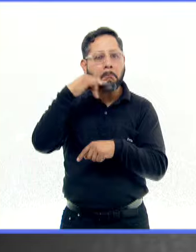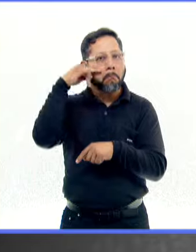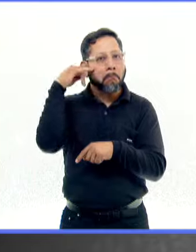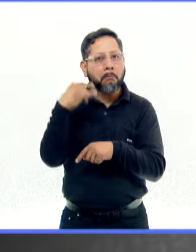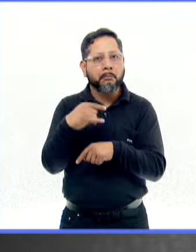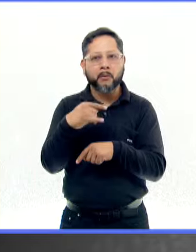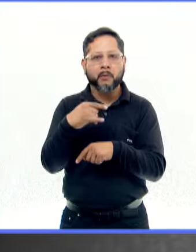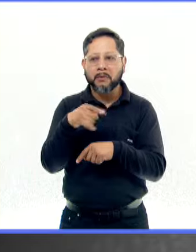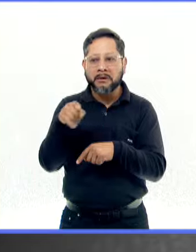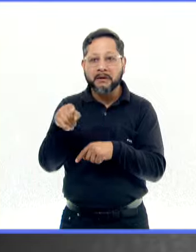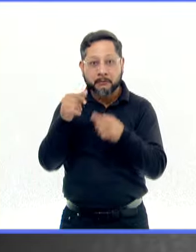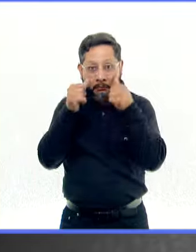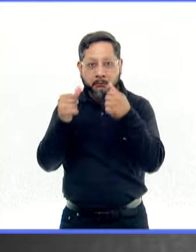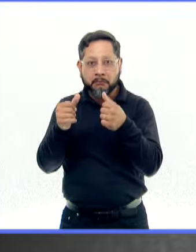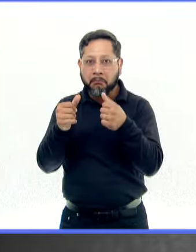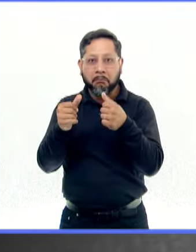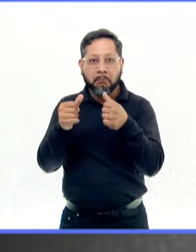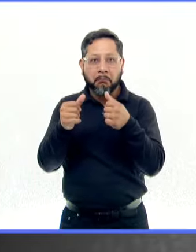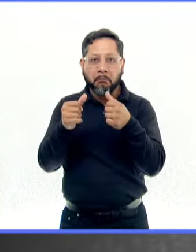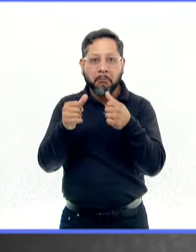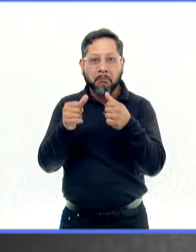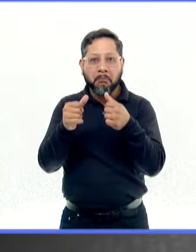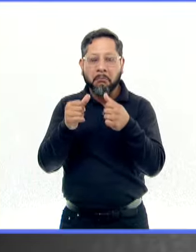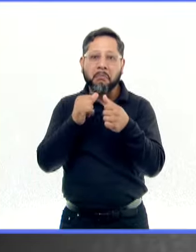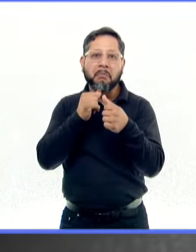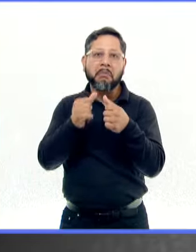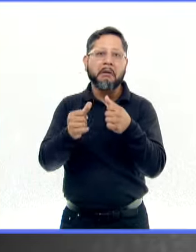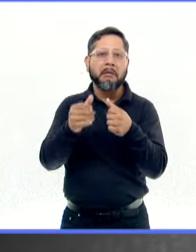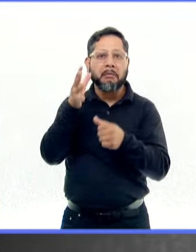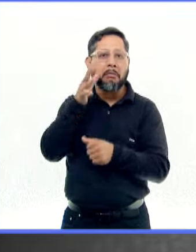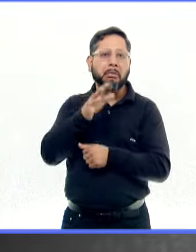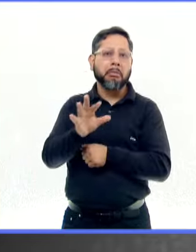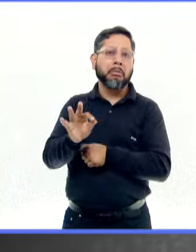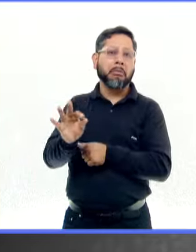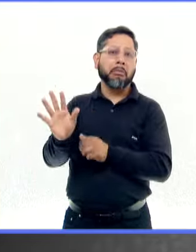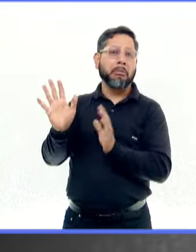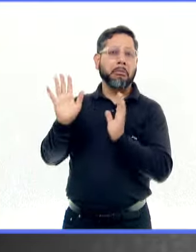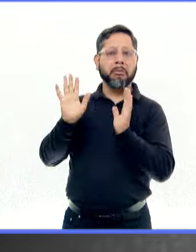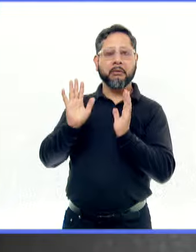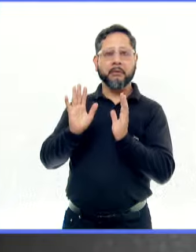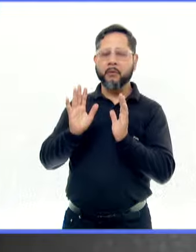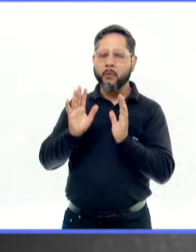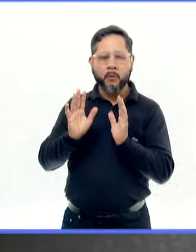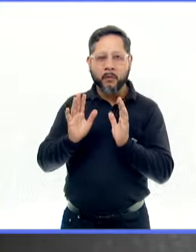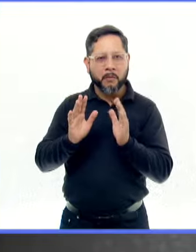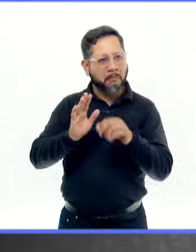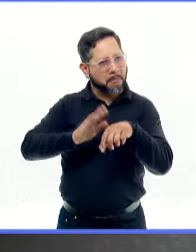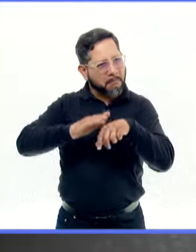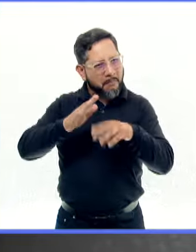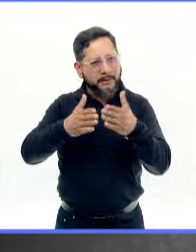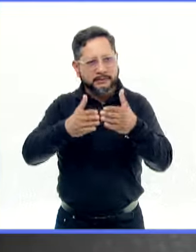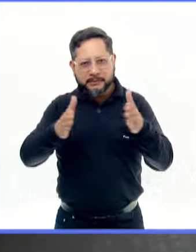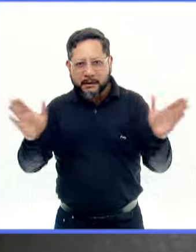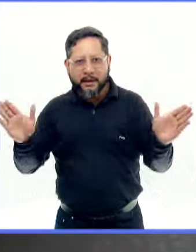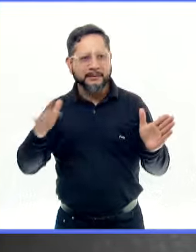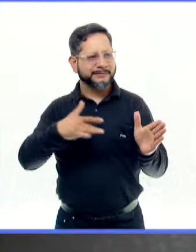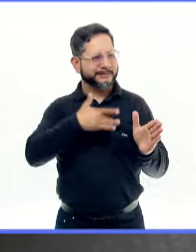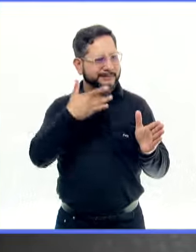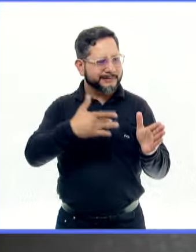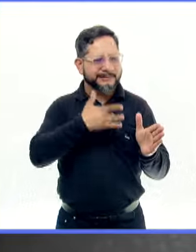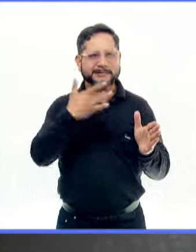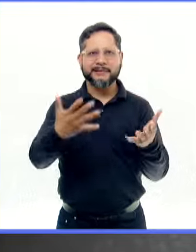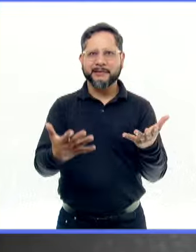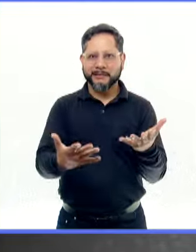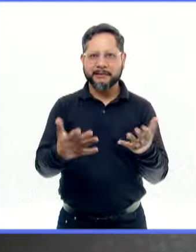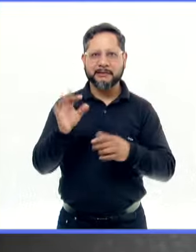que tenemos un trabajo enorme para ampliar la atención, para ampliar los espacios, para sensibilizar, por